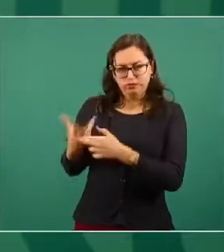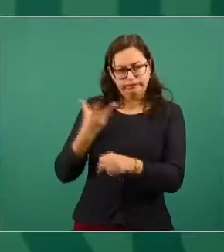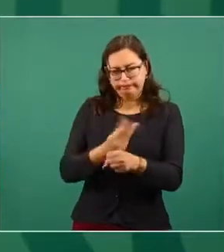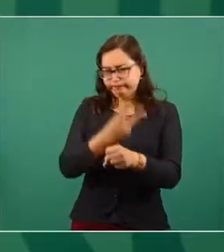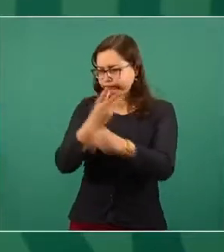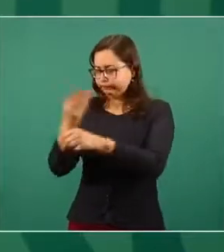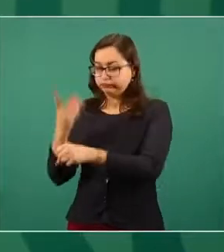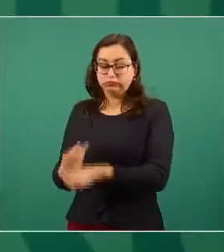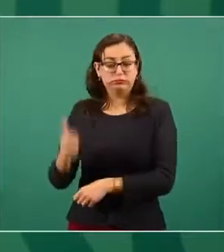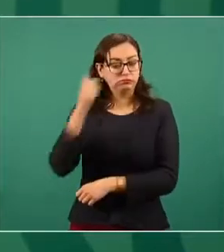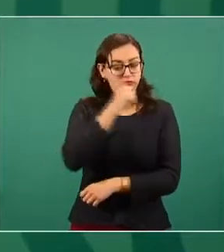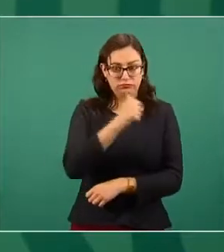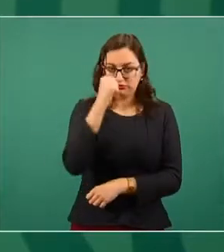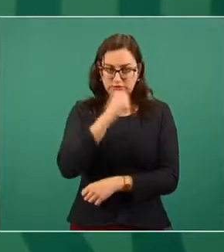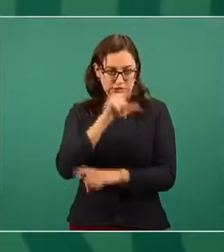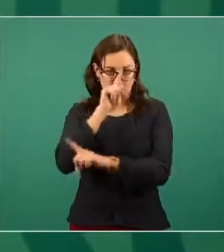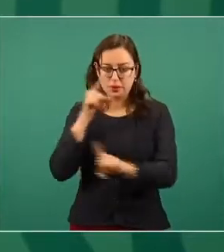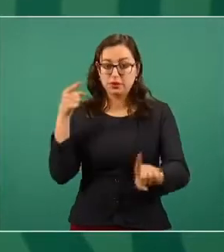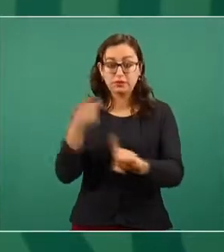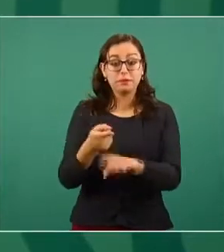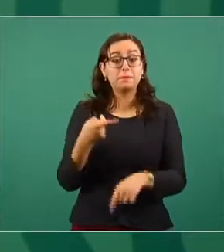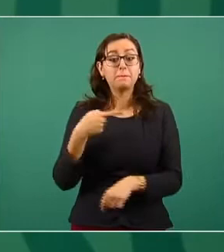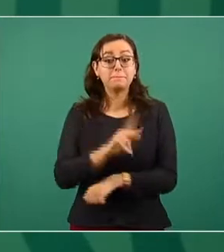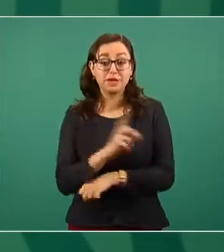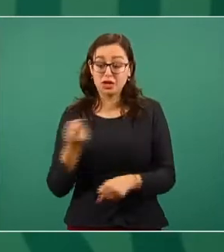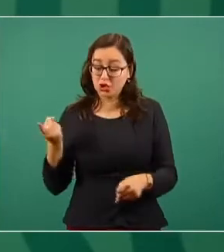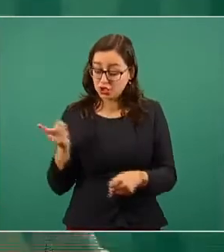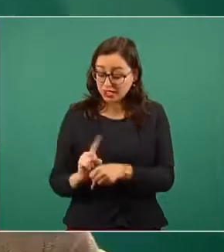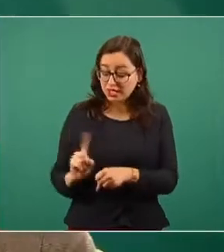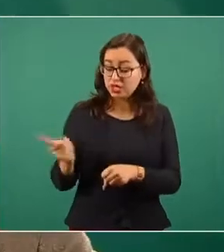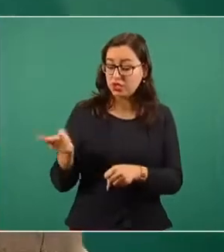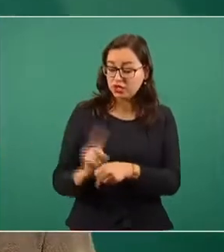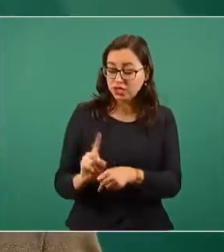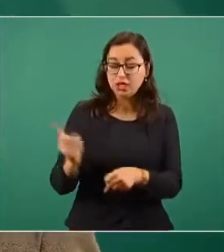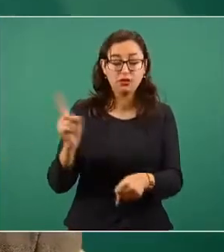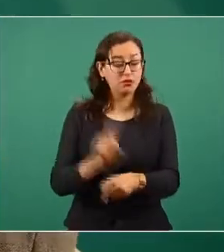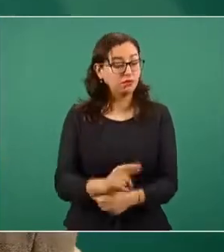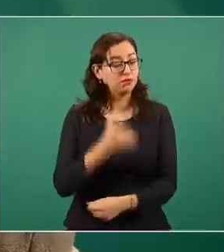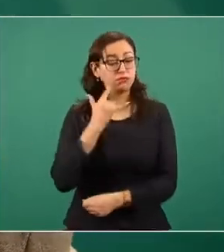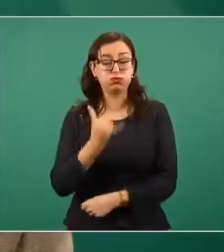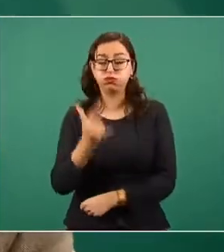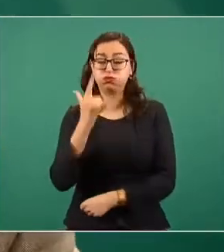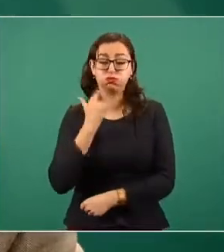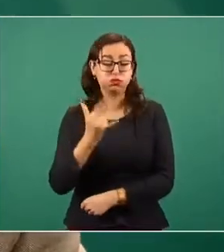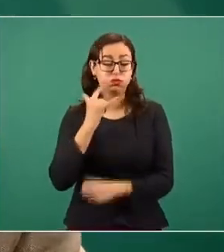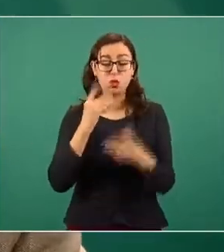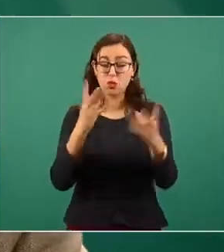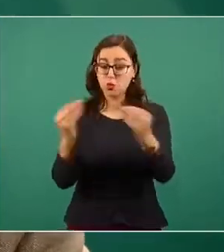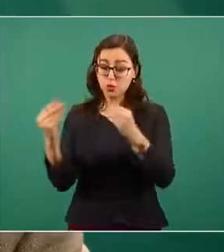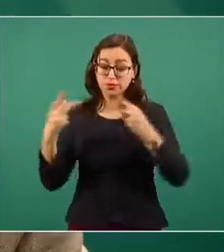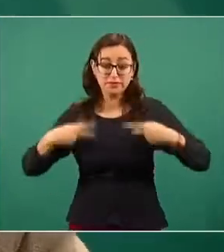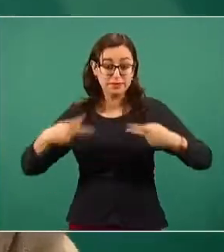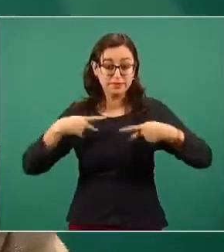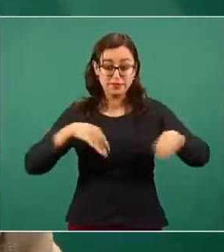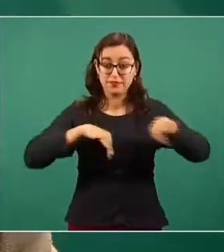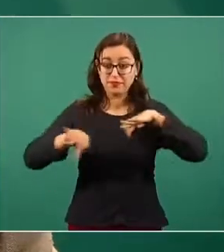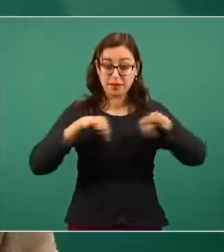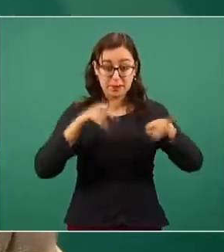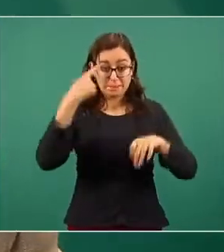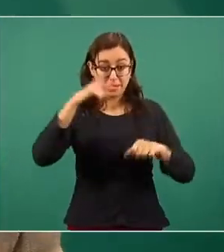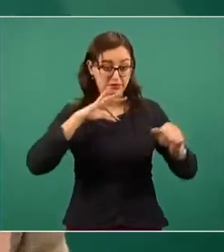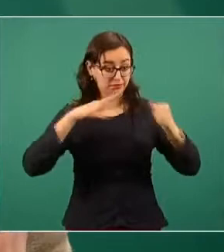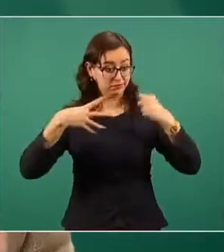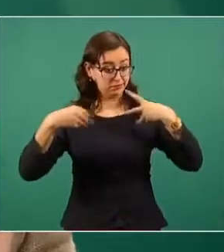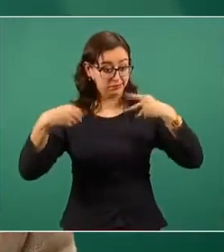Sin embargo, son muchas las cosas que se hacen todos los días por un número enorme de personas para disminuir la